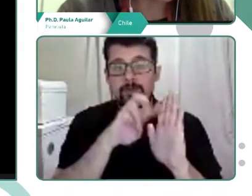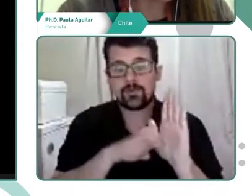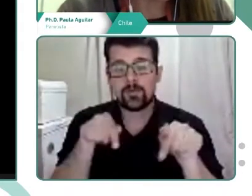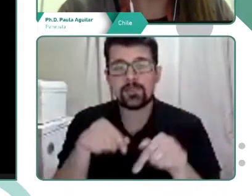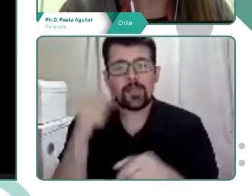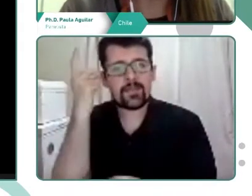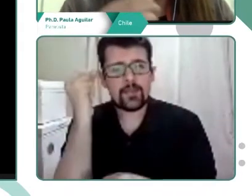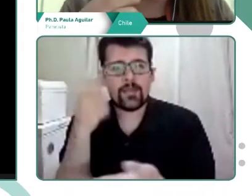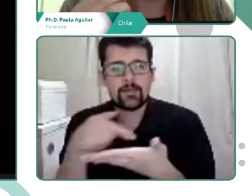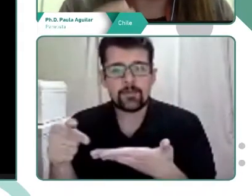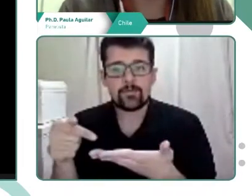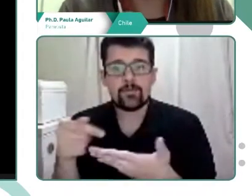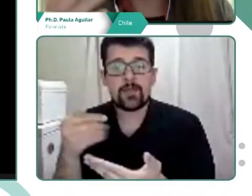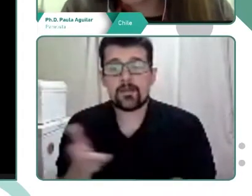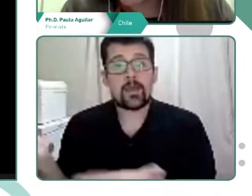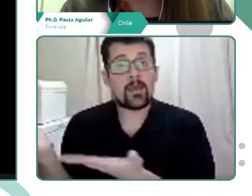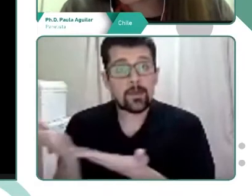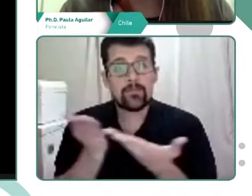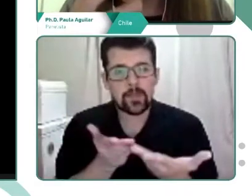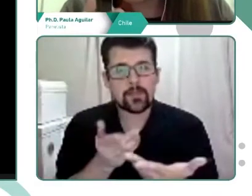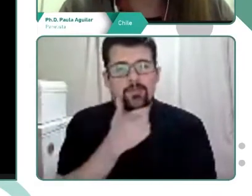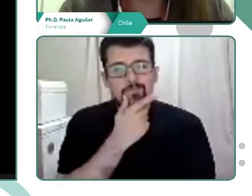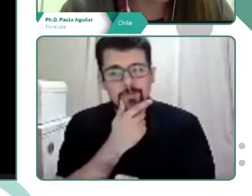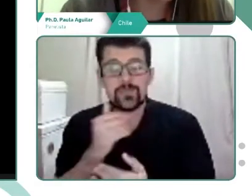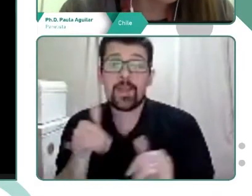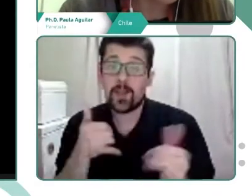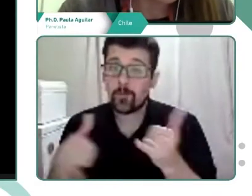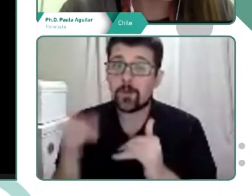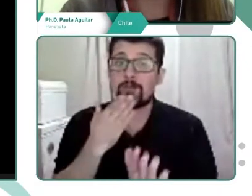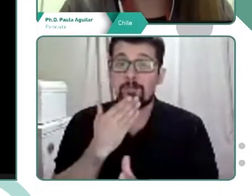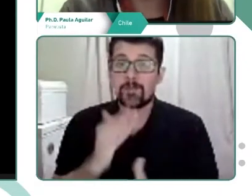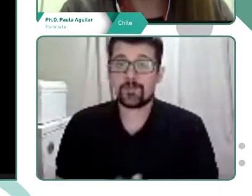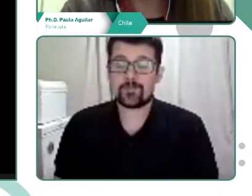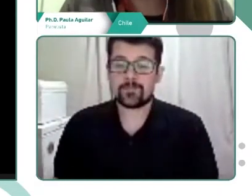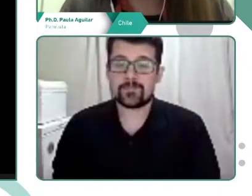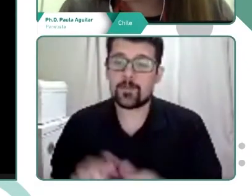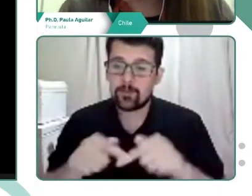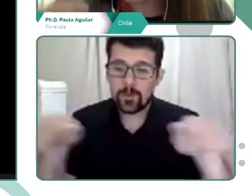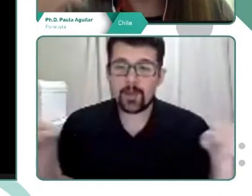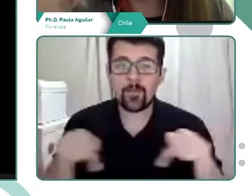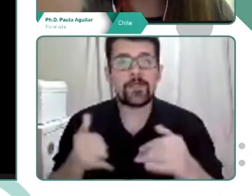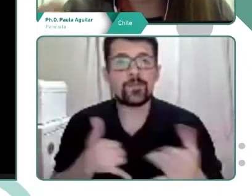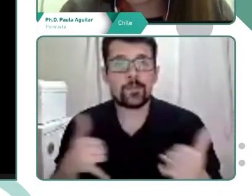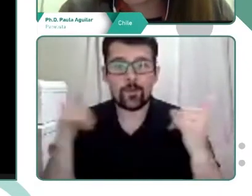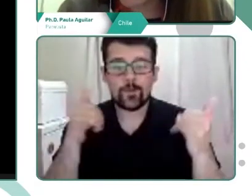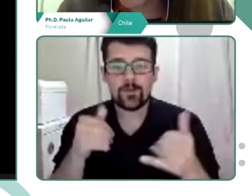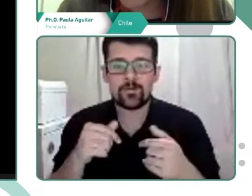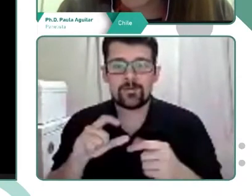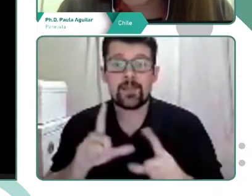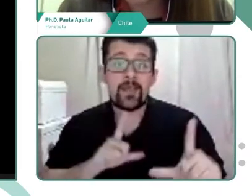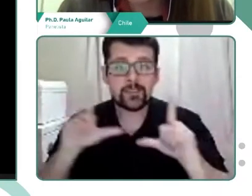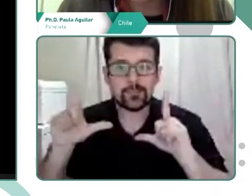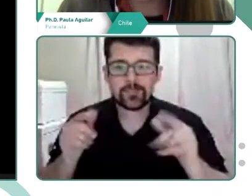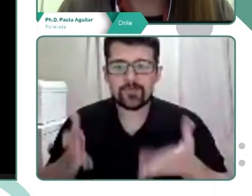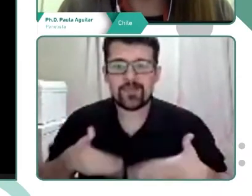propuesta escritural que invita a la reflexión y al juego a la vez, un espacio lúdico de expresión libre. Esa es una cualidad interesante de esta